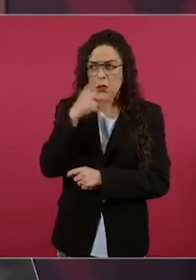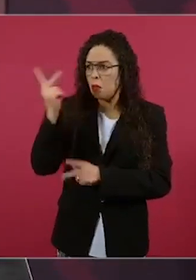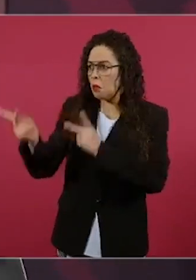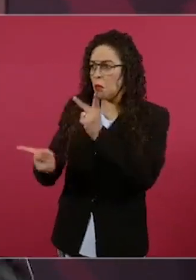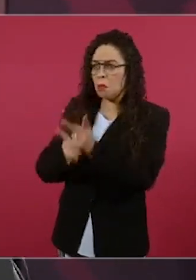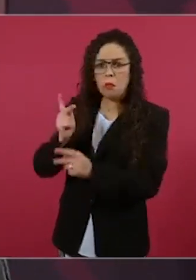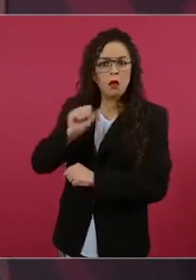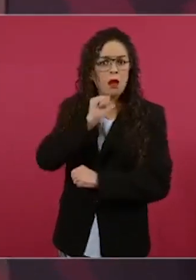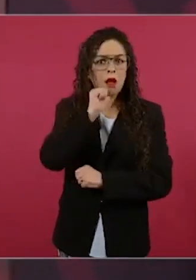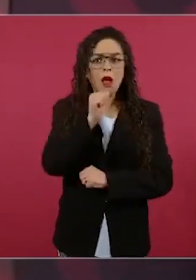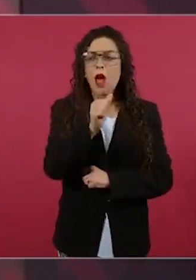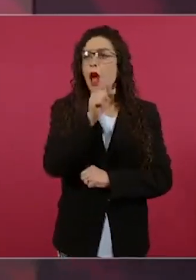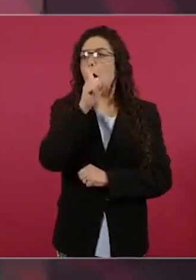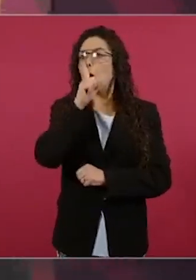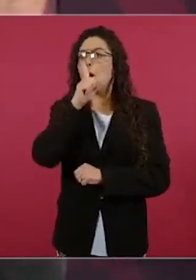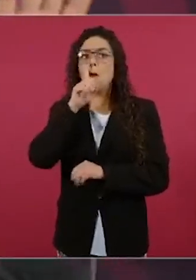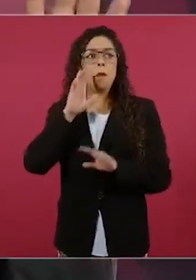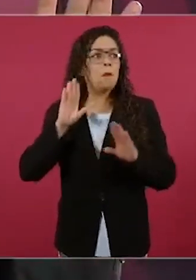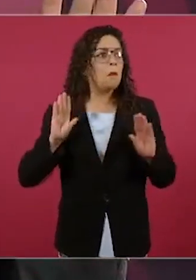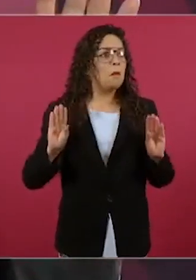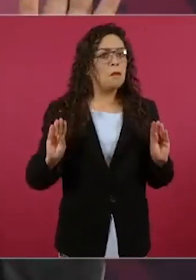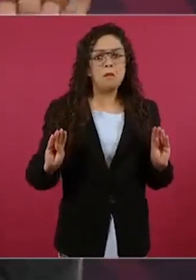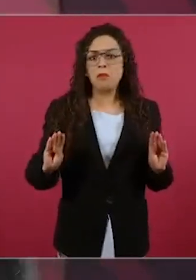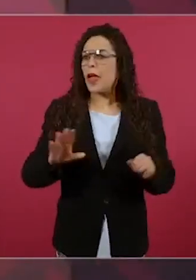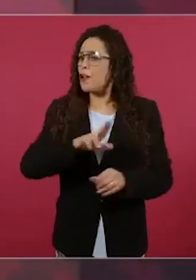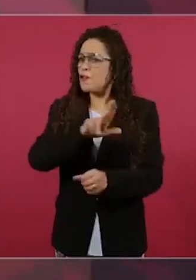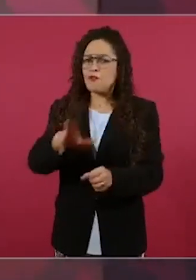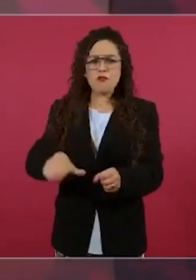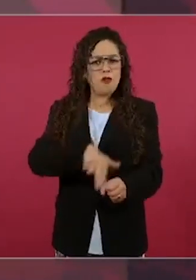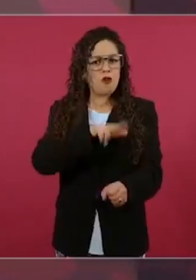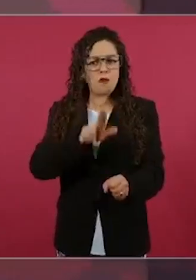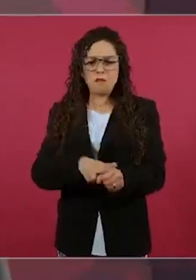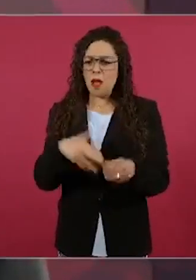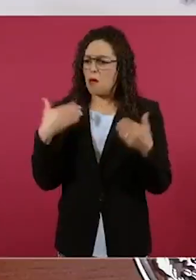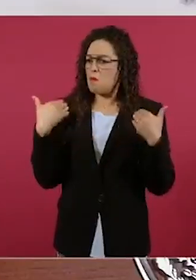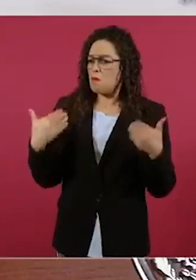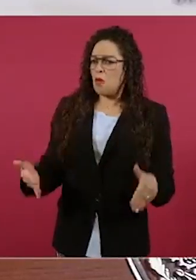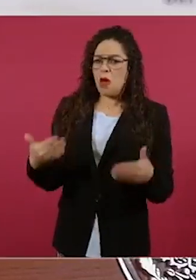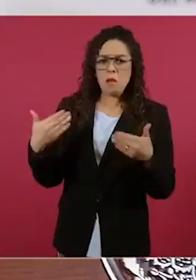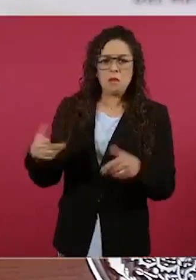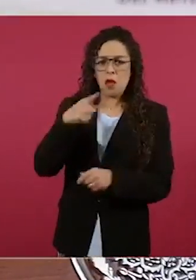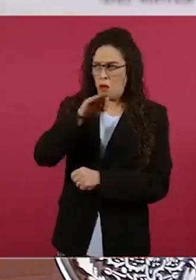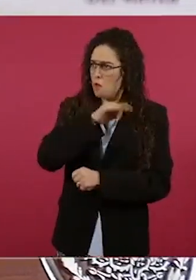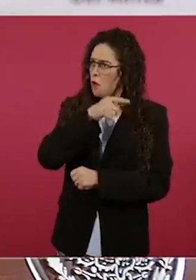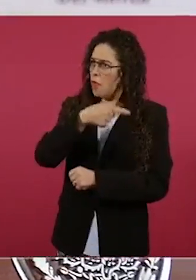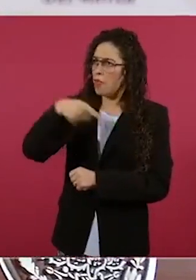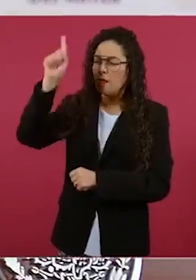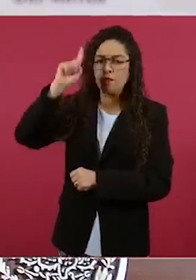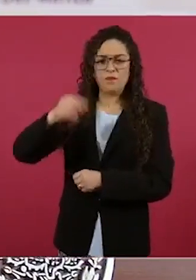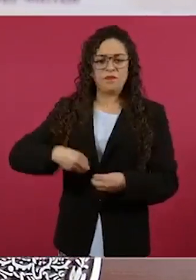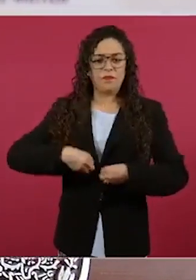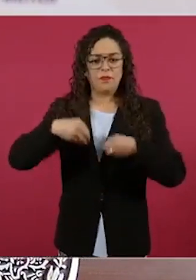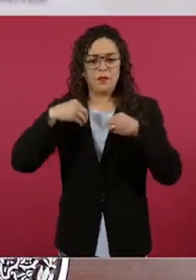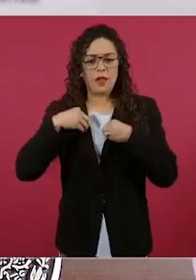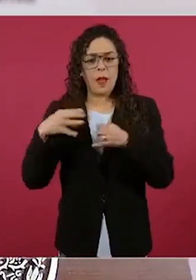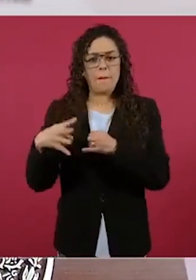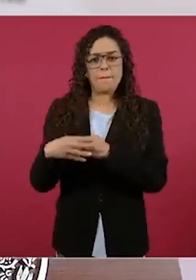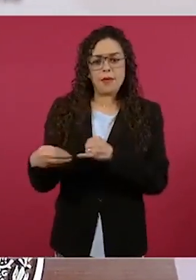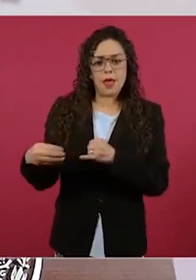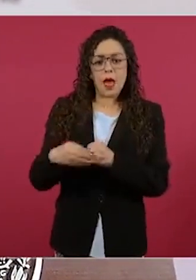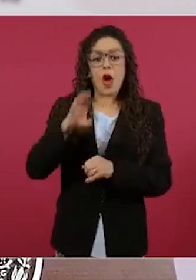Se pueden ir a vivir a Miami o a Madrid, que está de moda,